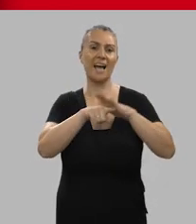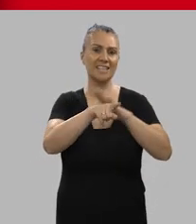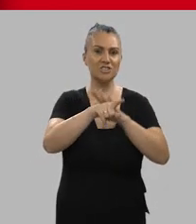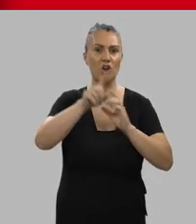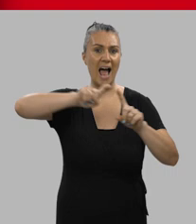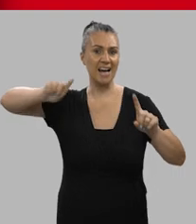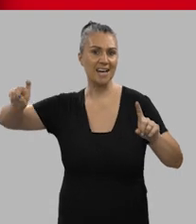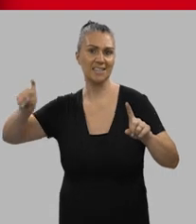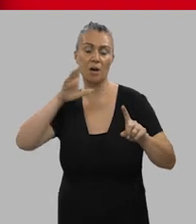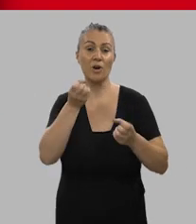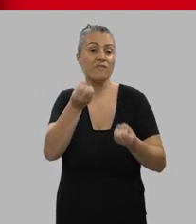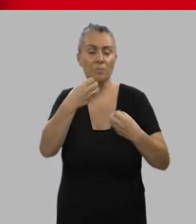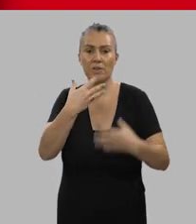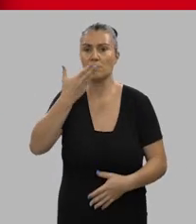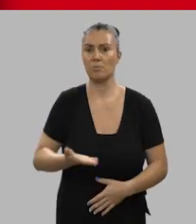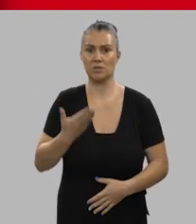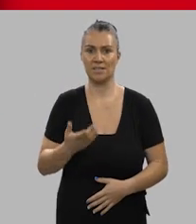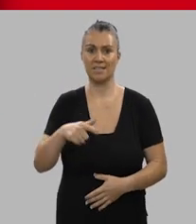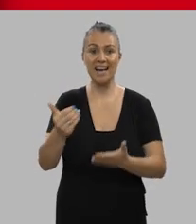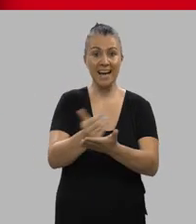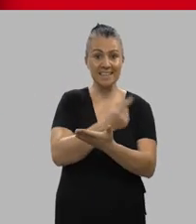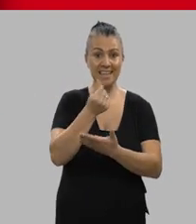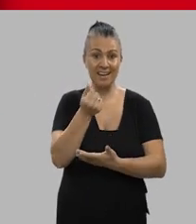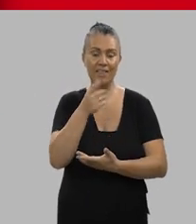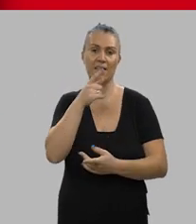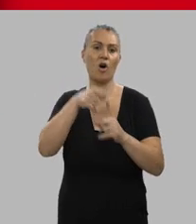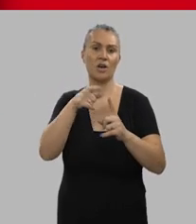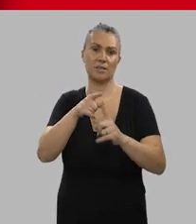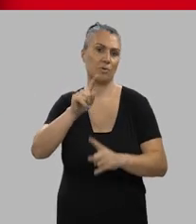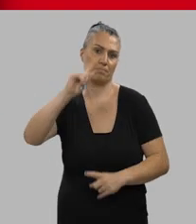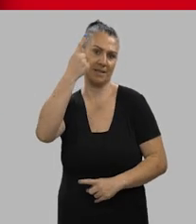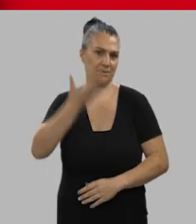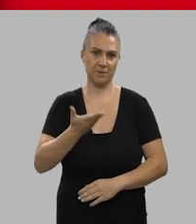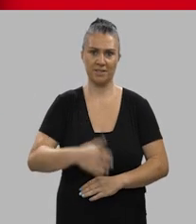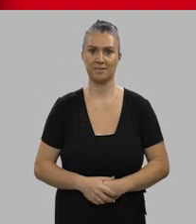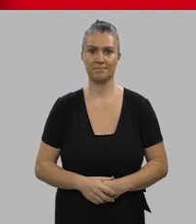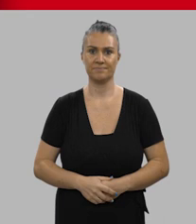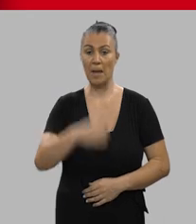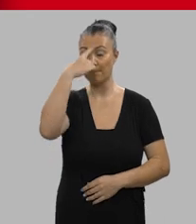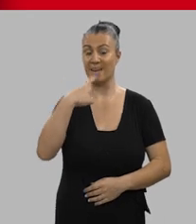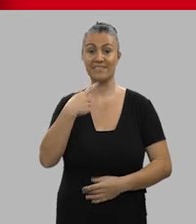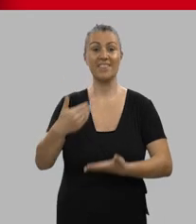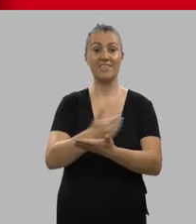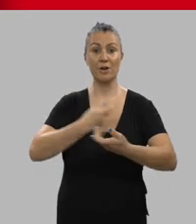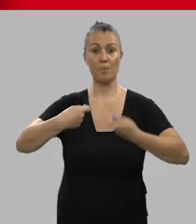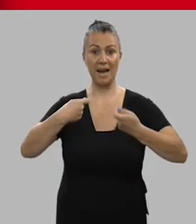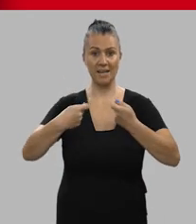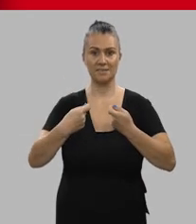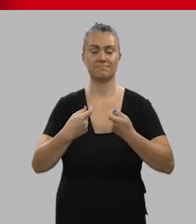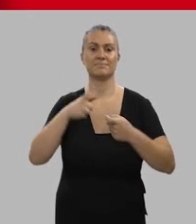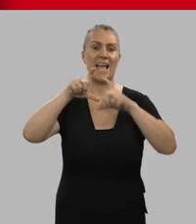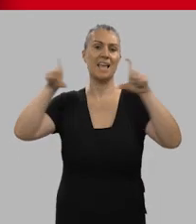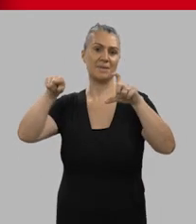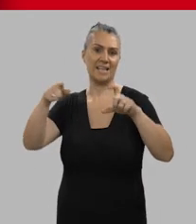analítica donde la información es crucial y la rentabilidad el objetivo primordial. El perfil del Revenue Manager que la industria necesita